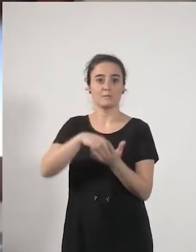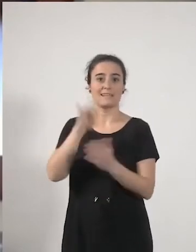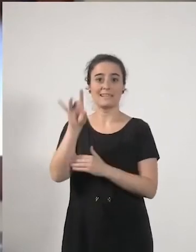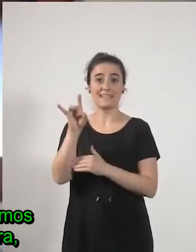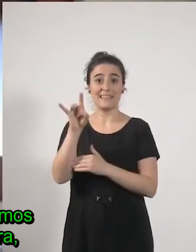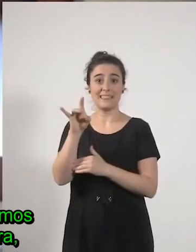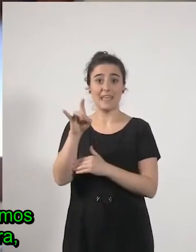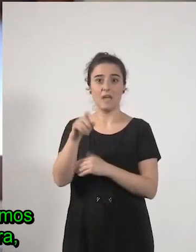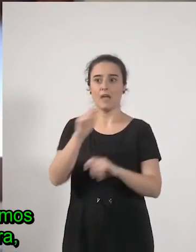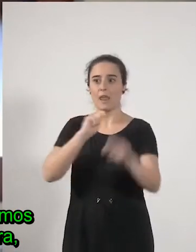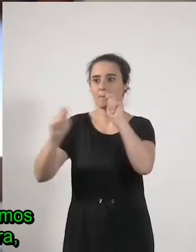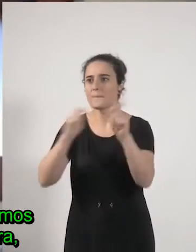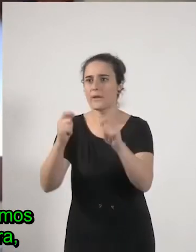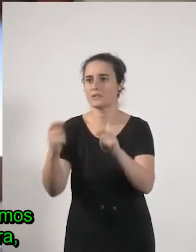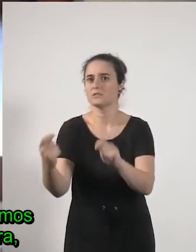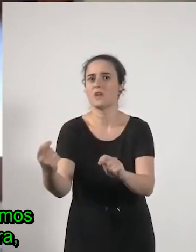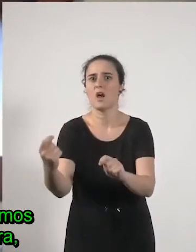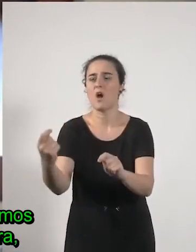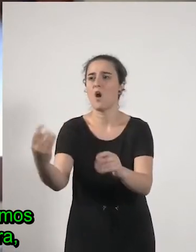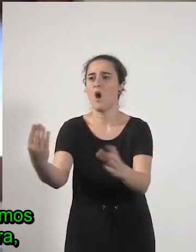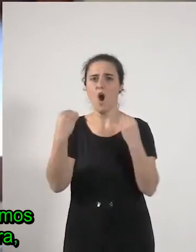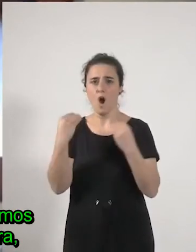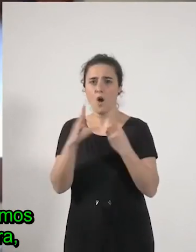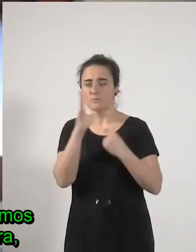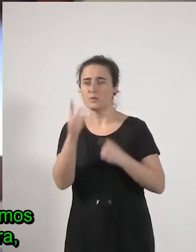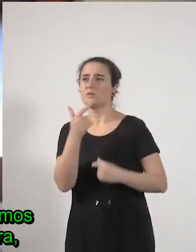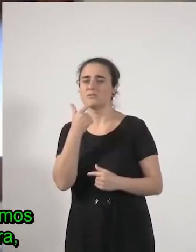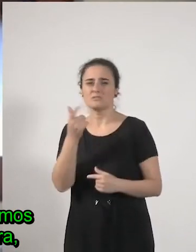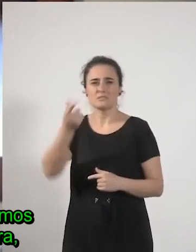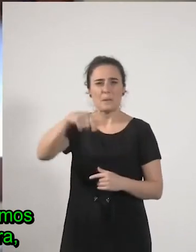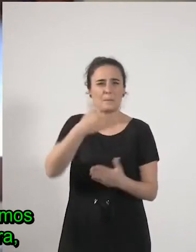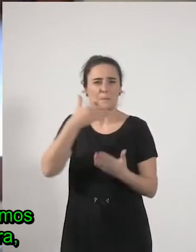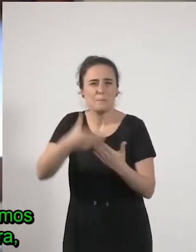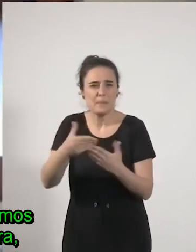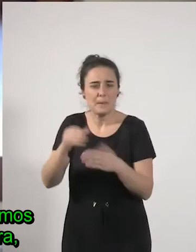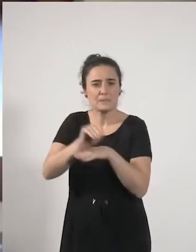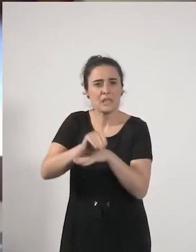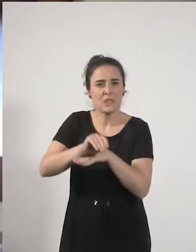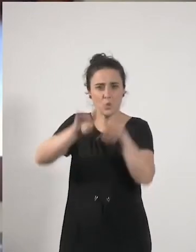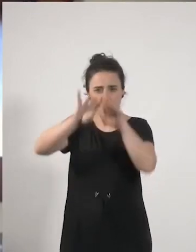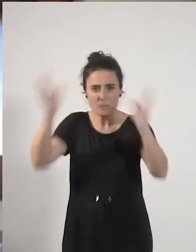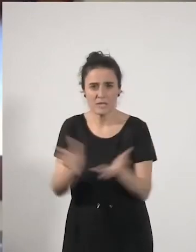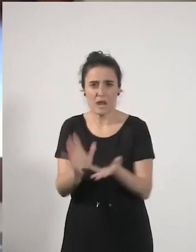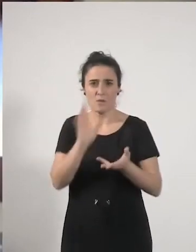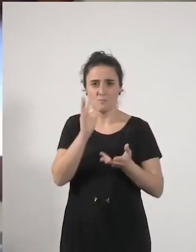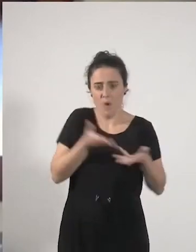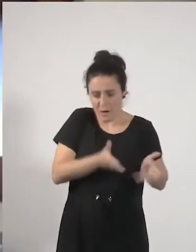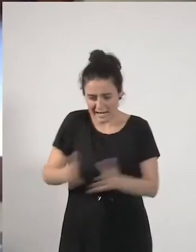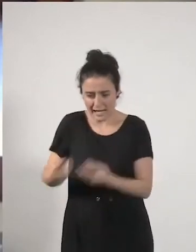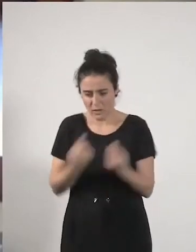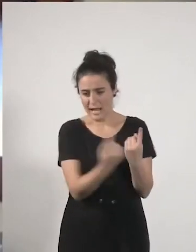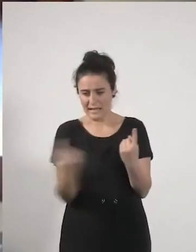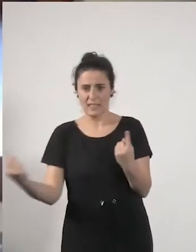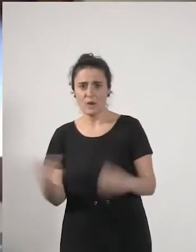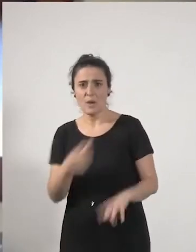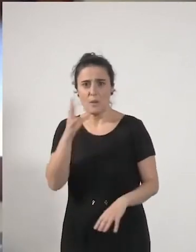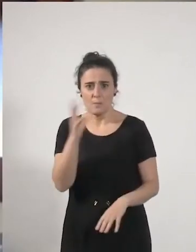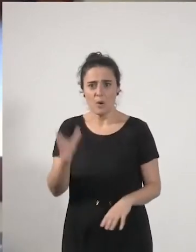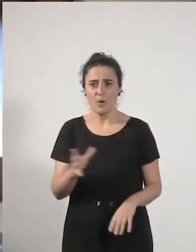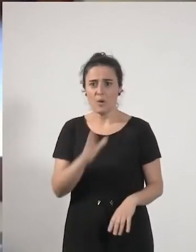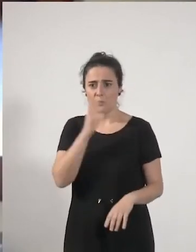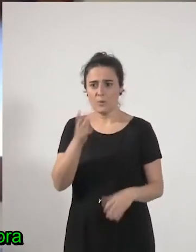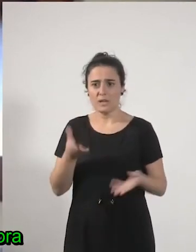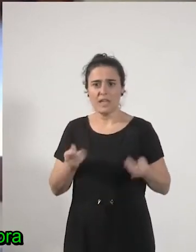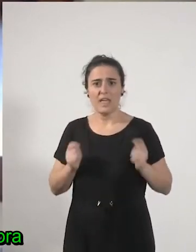prensa encima porque nos decía que por qué pedíamos una prestación universal por criatura que por qué se la íbamos a dar a los hijos de